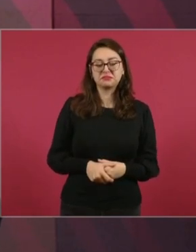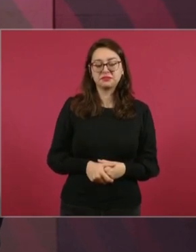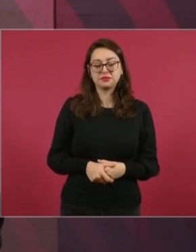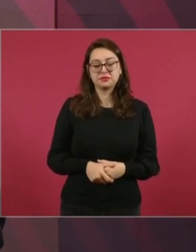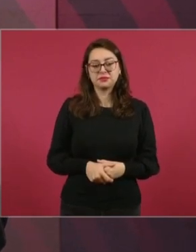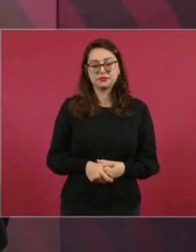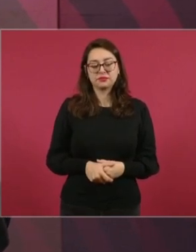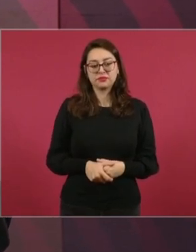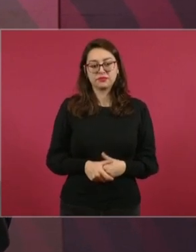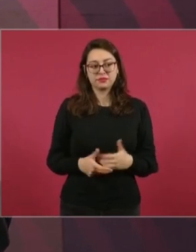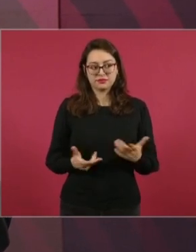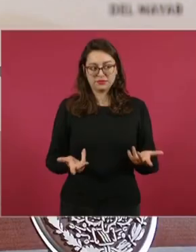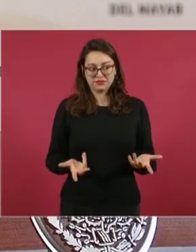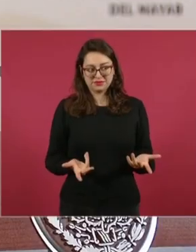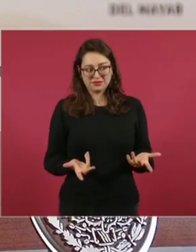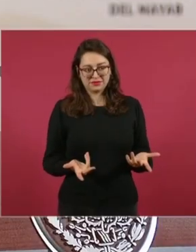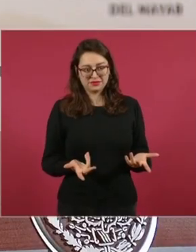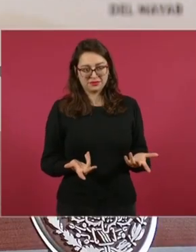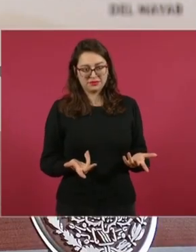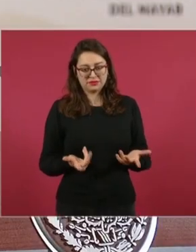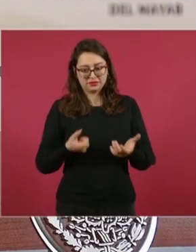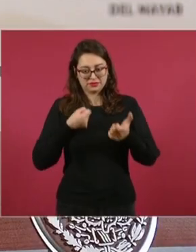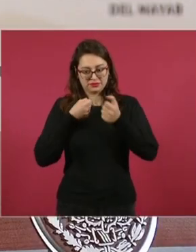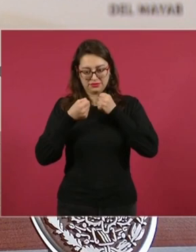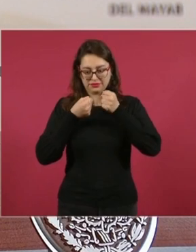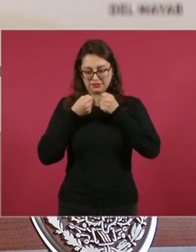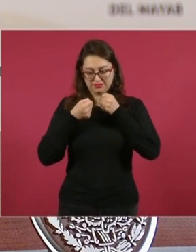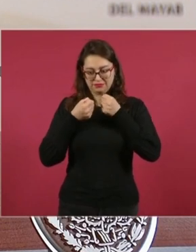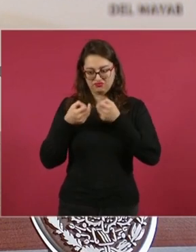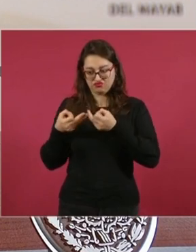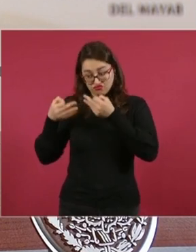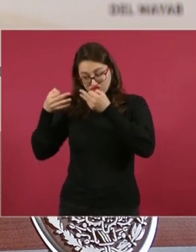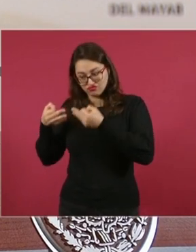un oficio muy noble,